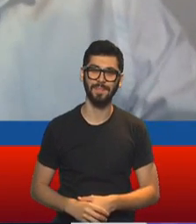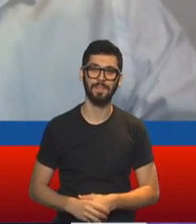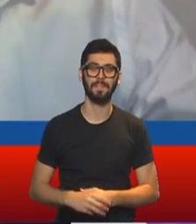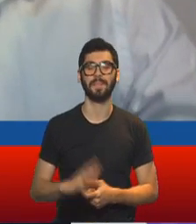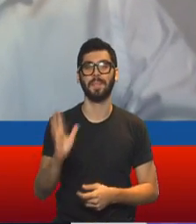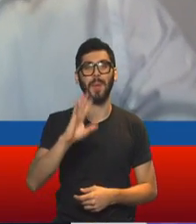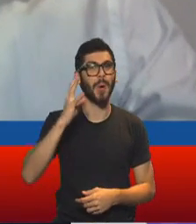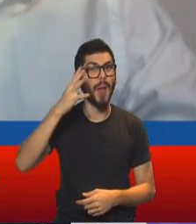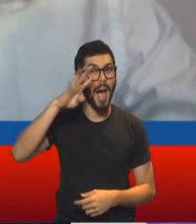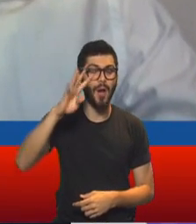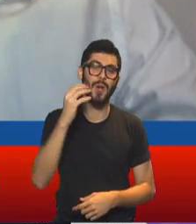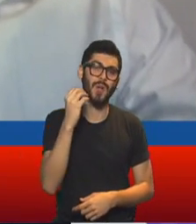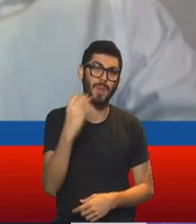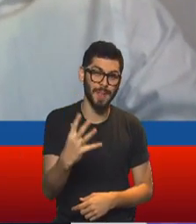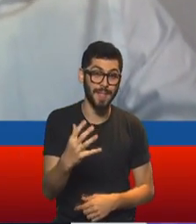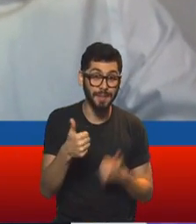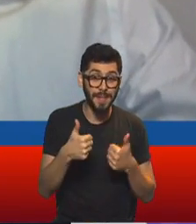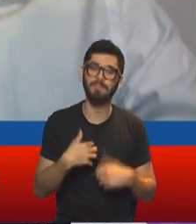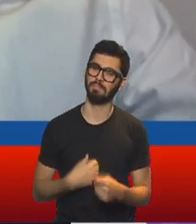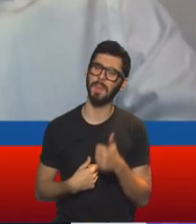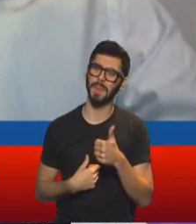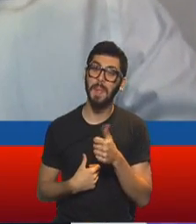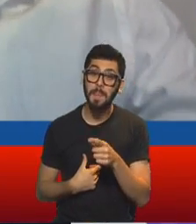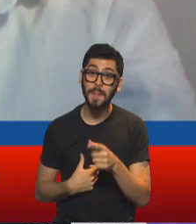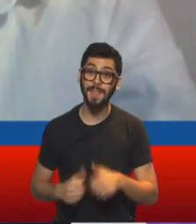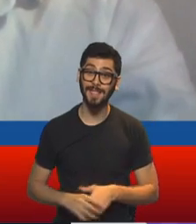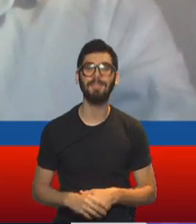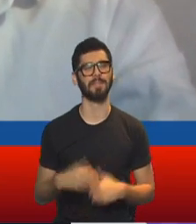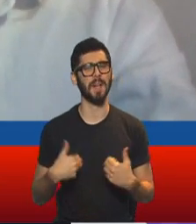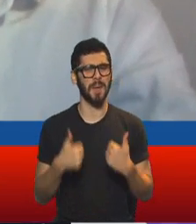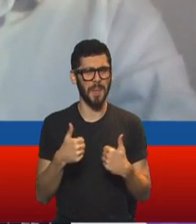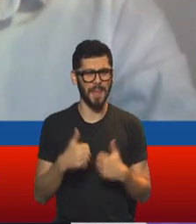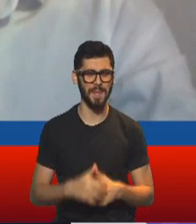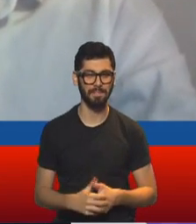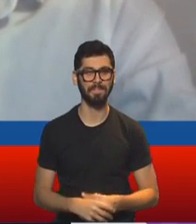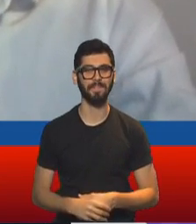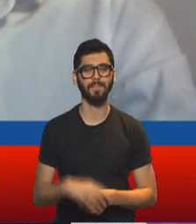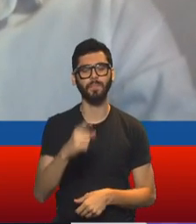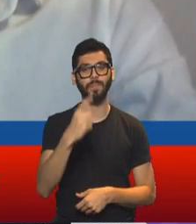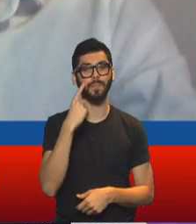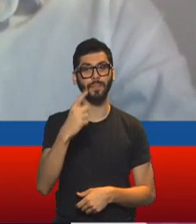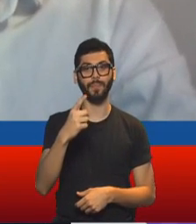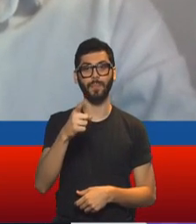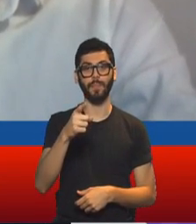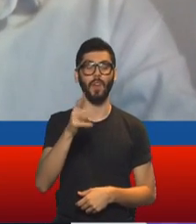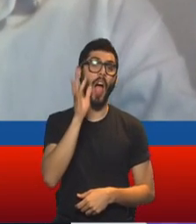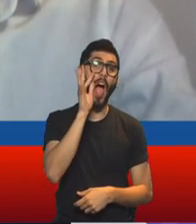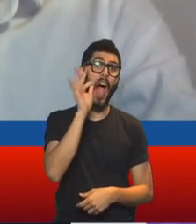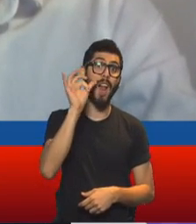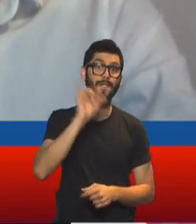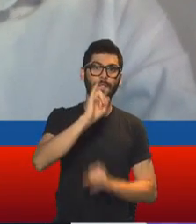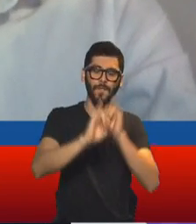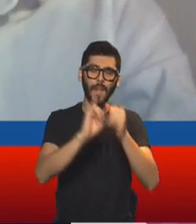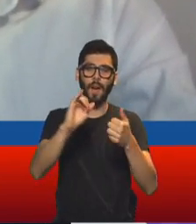Hola, Gaby. ¿Cómo estamos? Bien. ¿Vos? Bien, bien, todo bien. Ahí veíamos previamente cómo Alfredo mostraba el